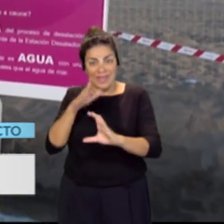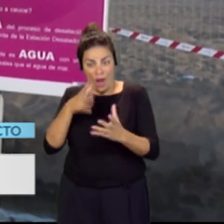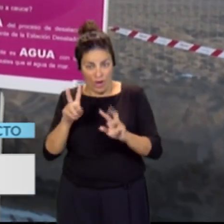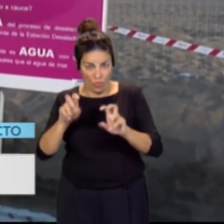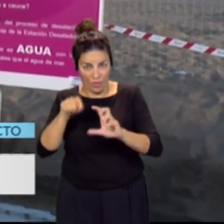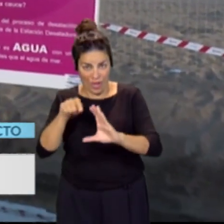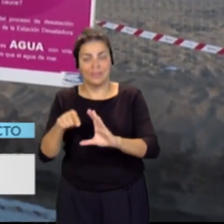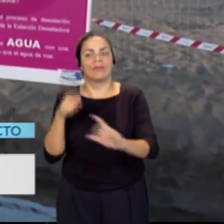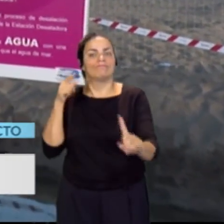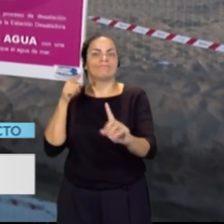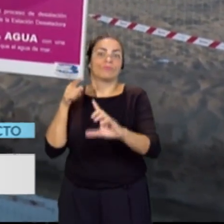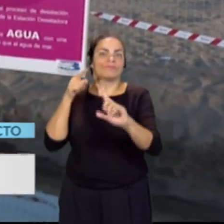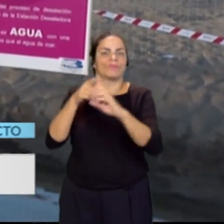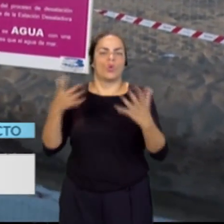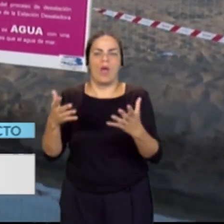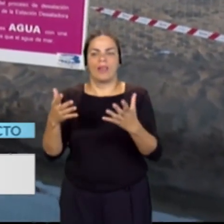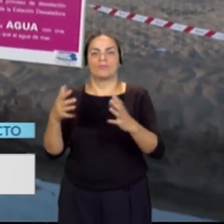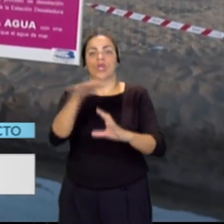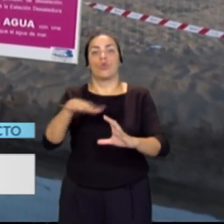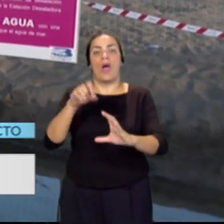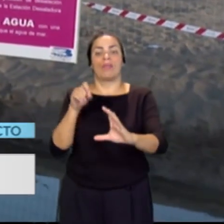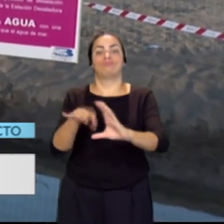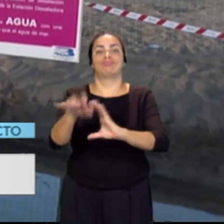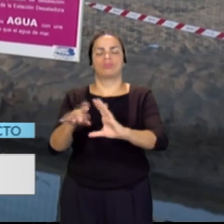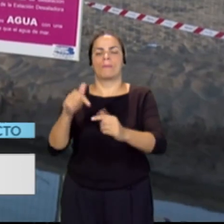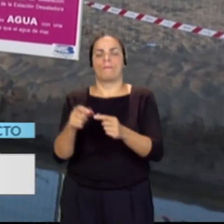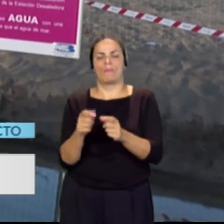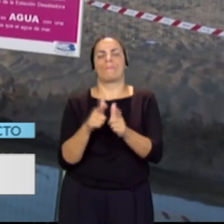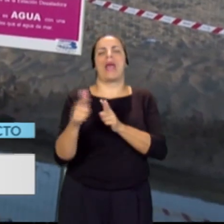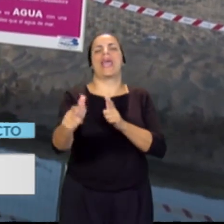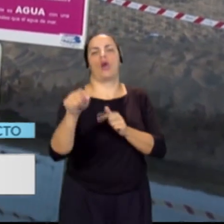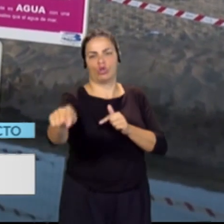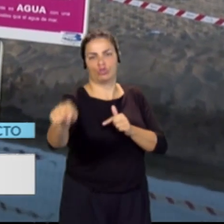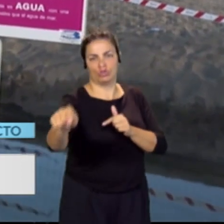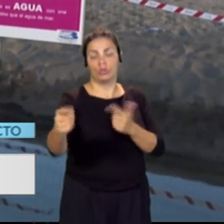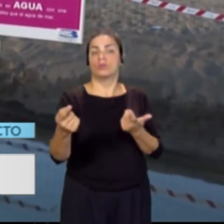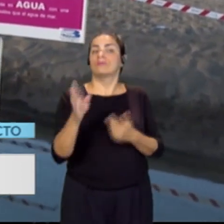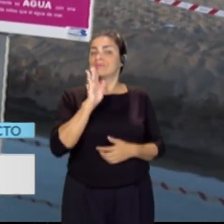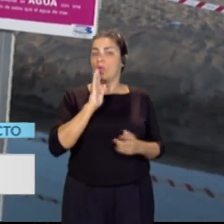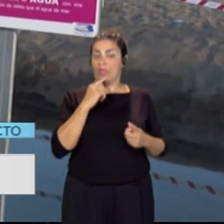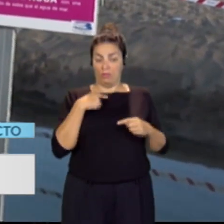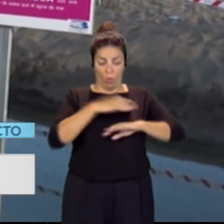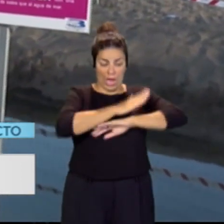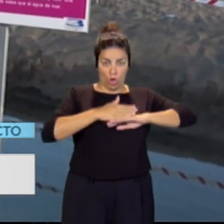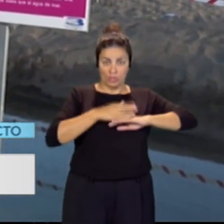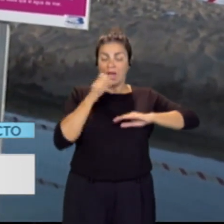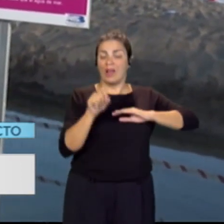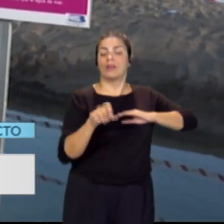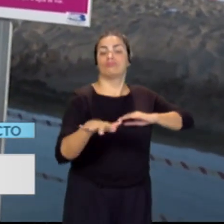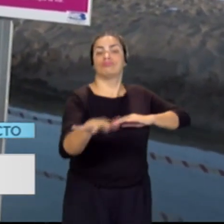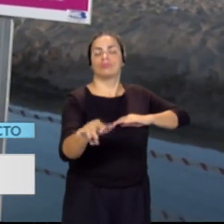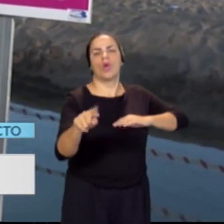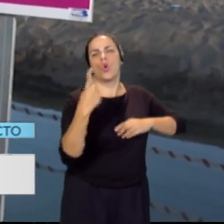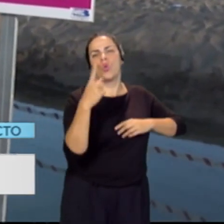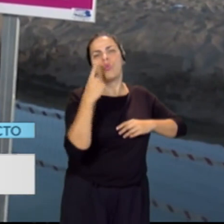es alejar el punto de vertido. Como comentaba, estamos a más de un kilómetro y con eso vamos a